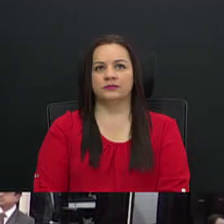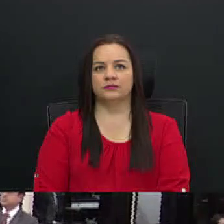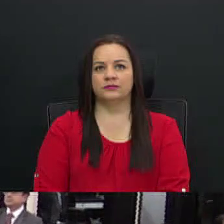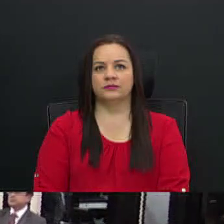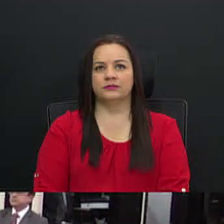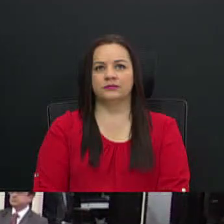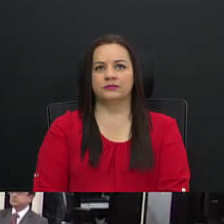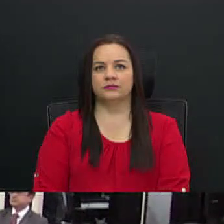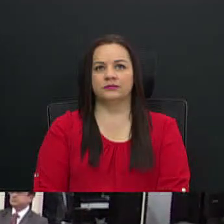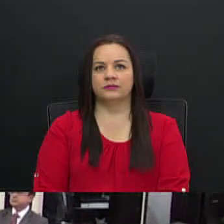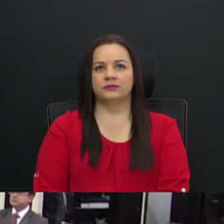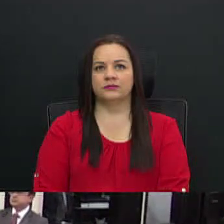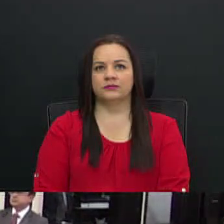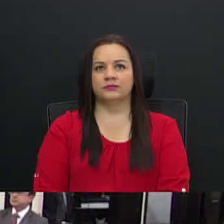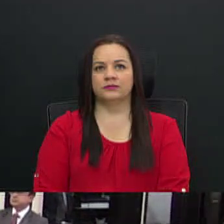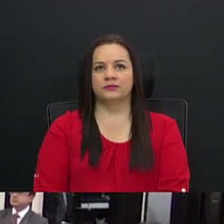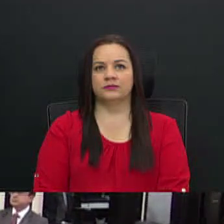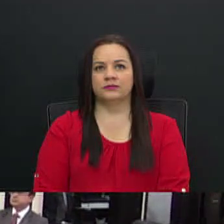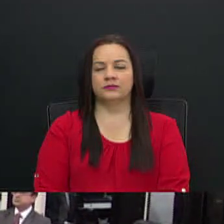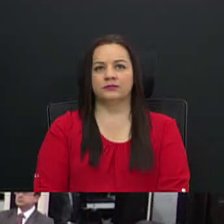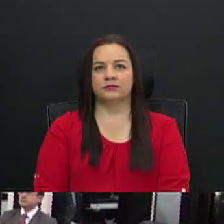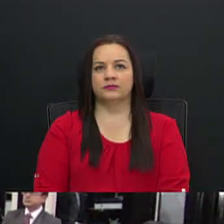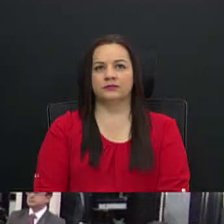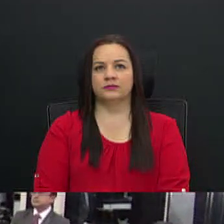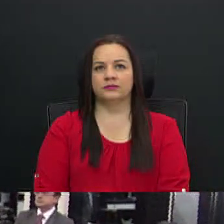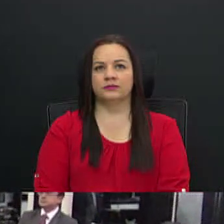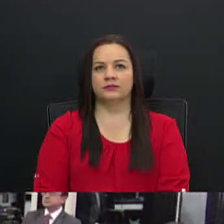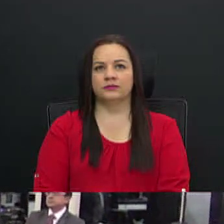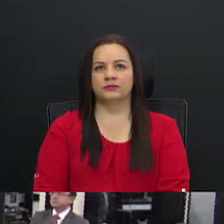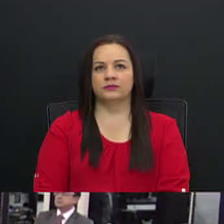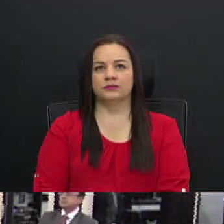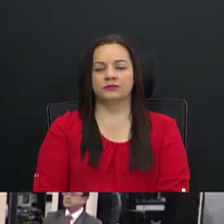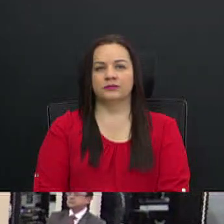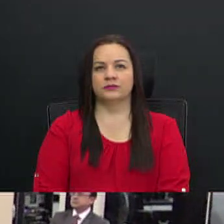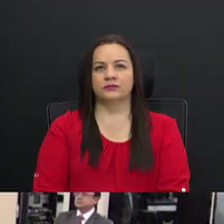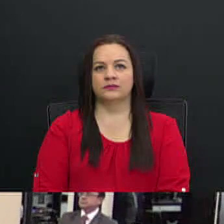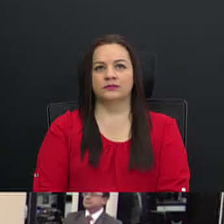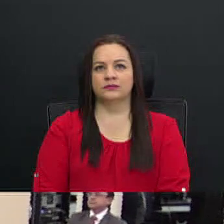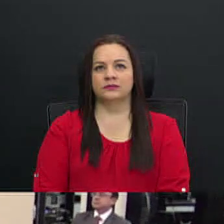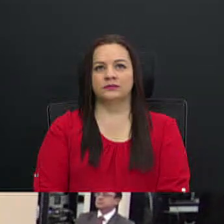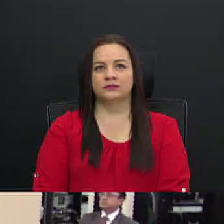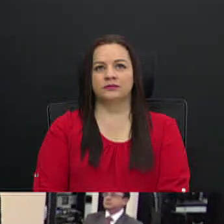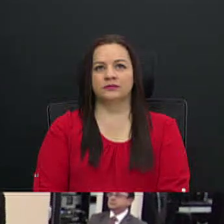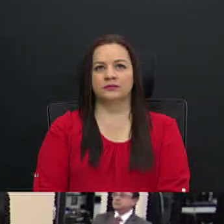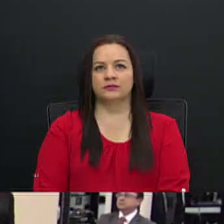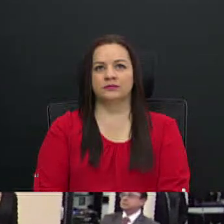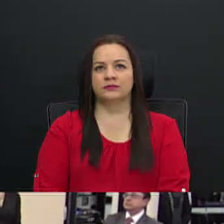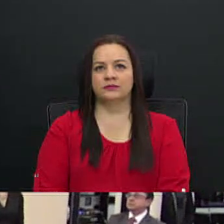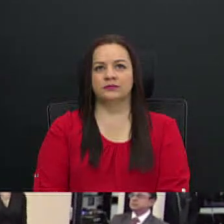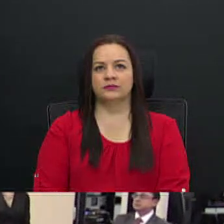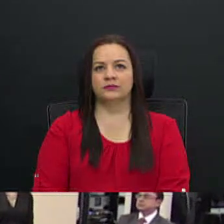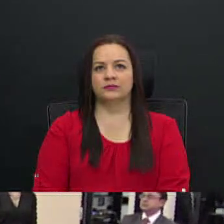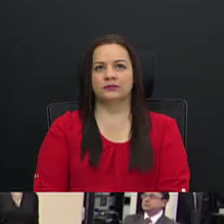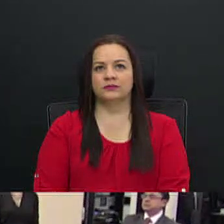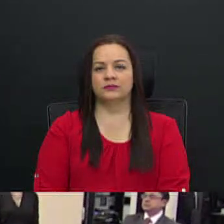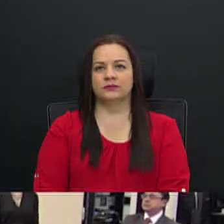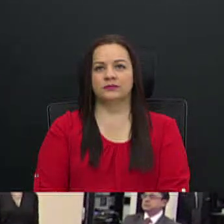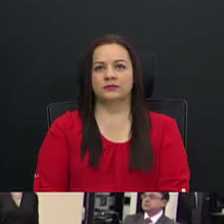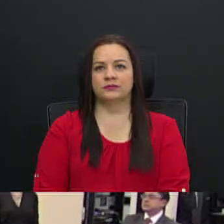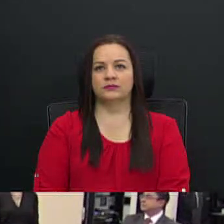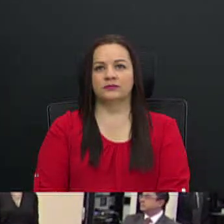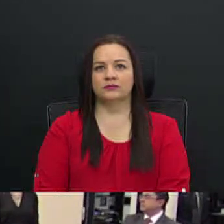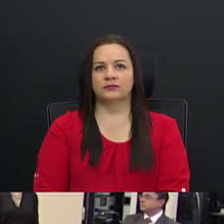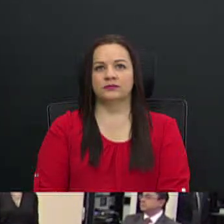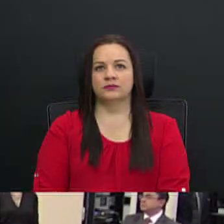Debido a esto, Rodrigo Chávez, ministro de Hacienda, tuvo que explicar a los legisladores las medidas que adoptará el gobierno para mitigar el